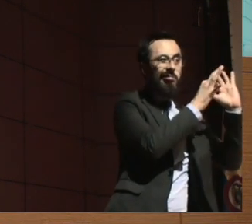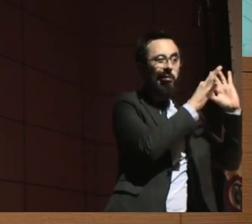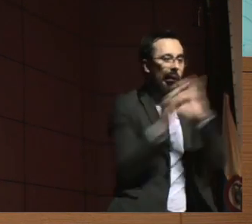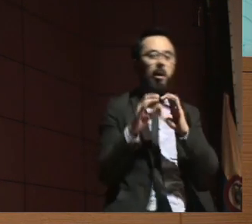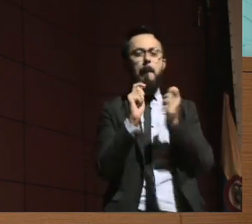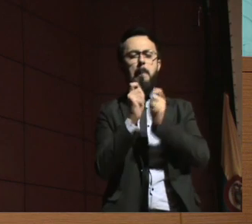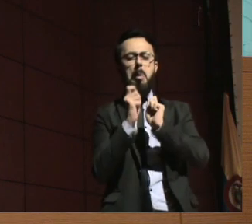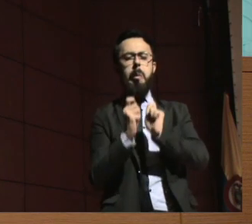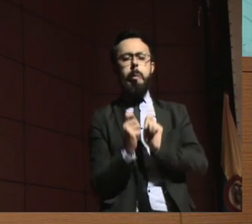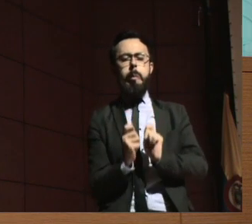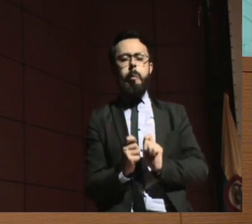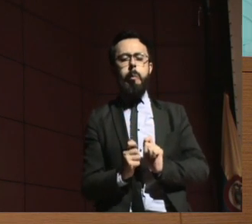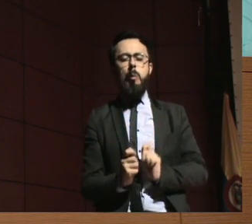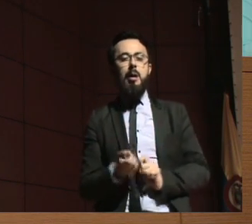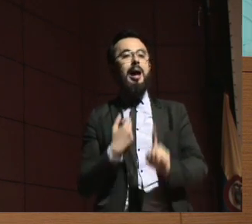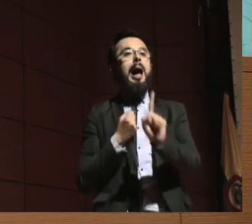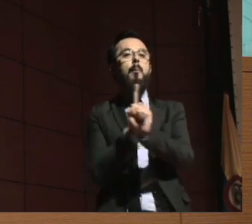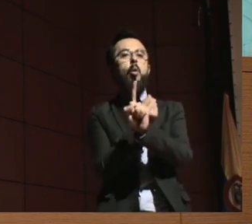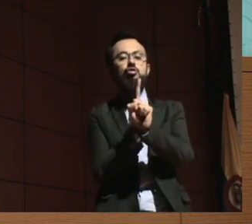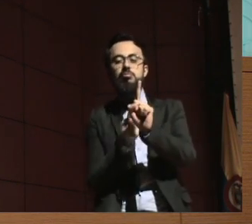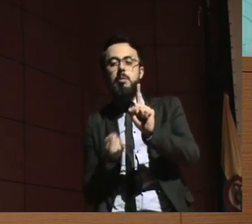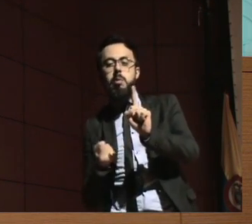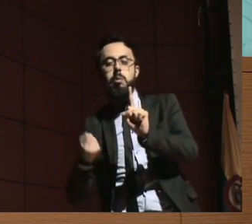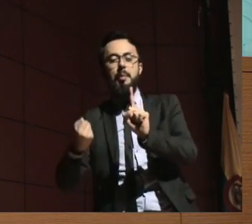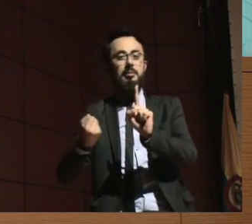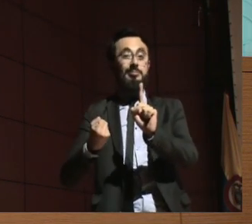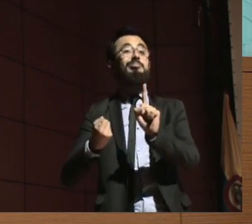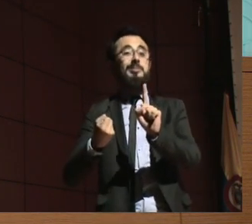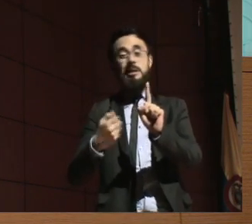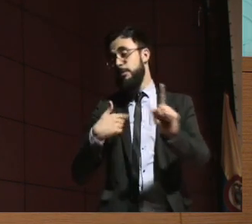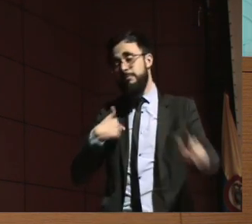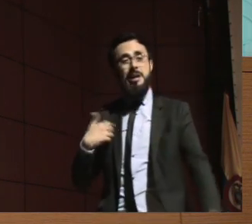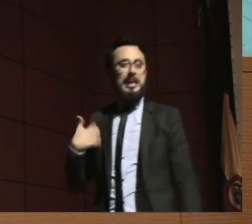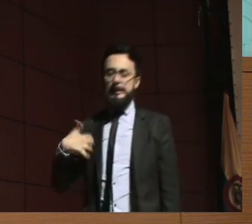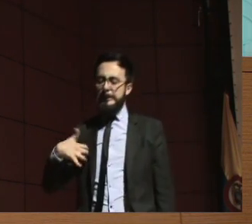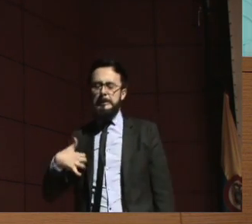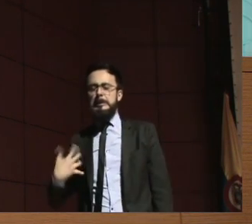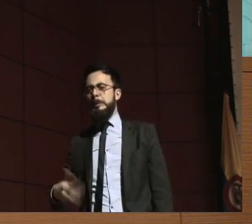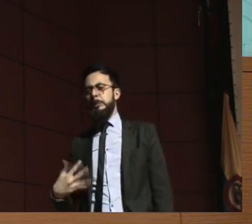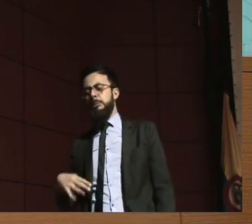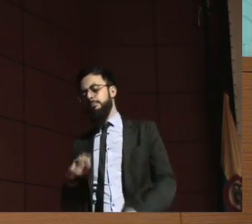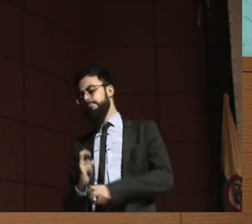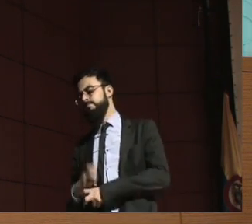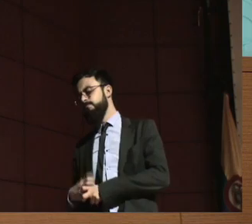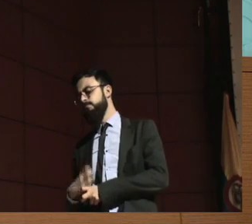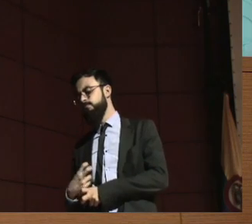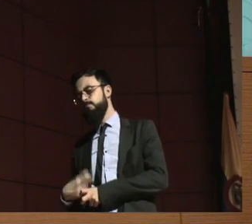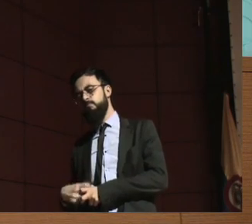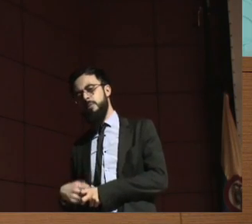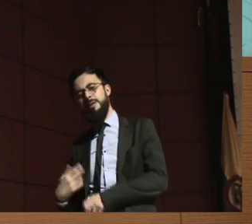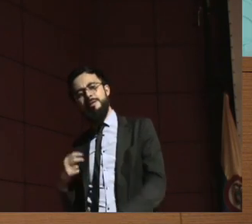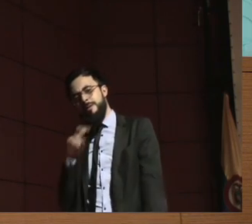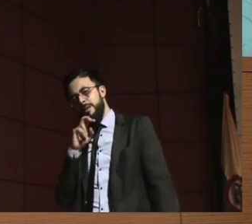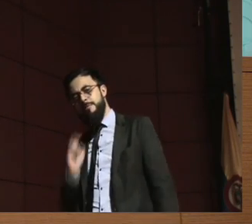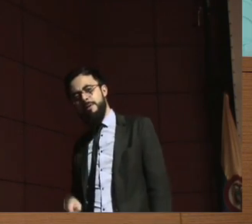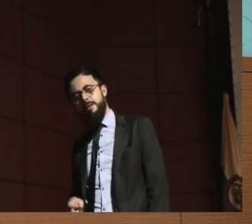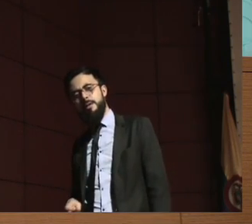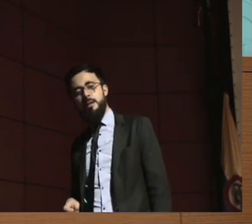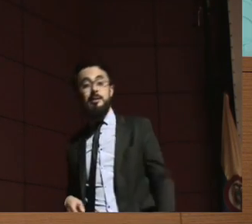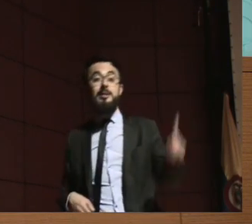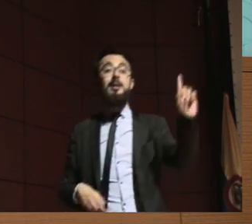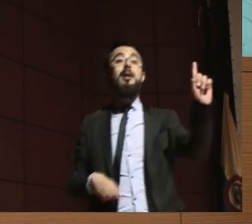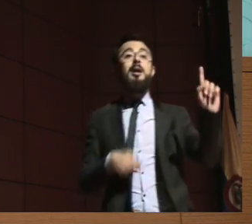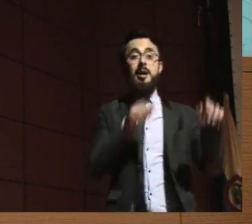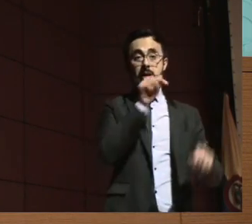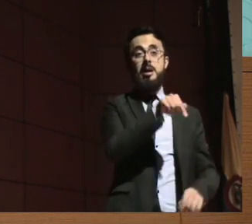reviendo justamente estas cuestiones que a nosotros nos traen todavía mucha complicación porque no ha sido del todo claro la reforma del